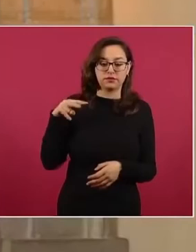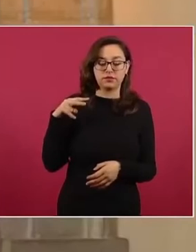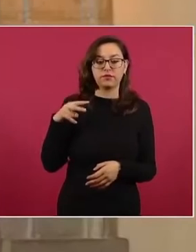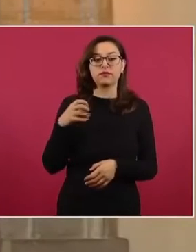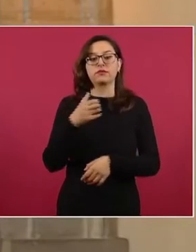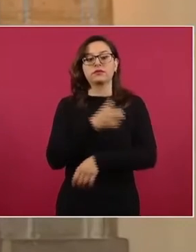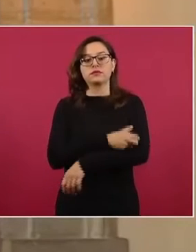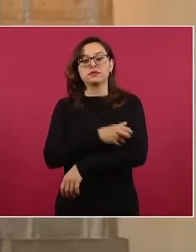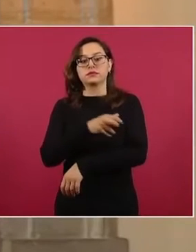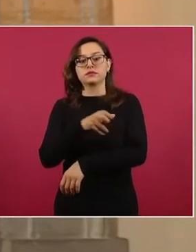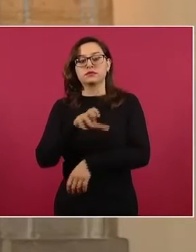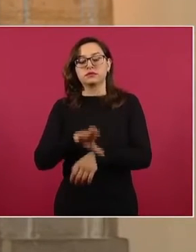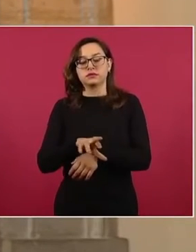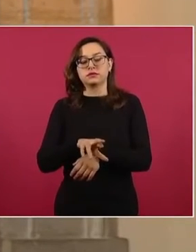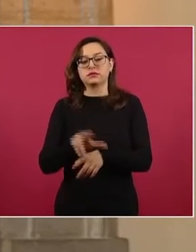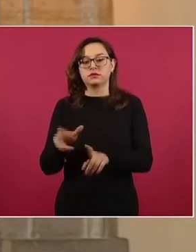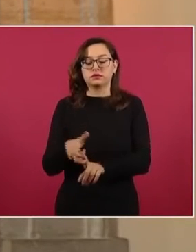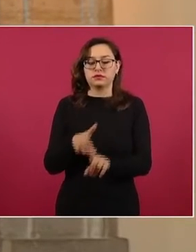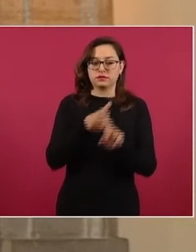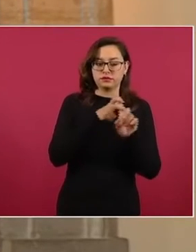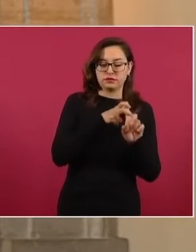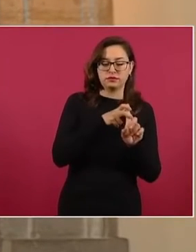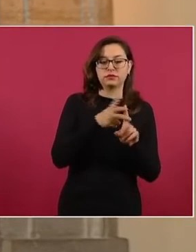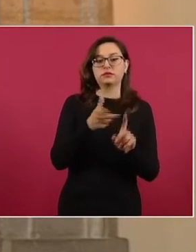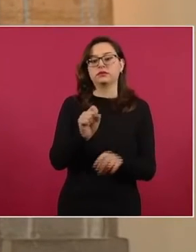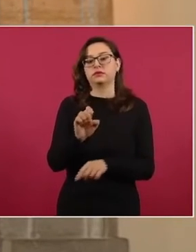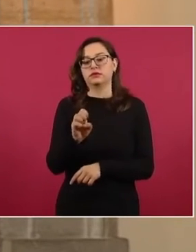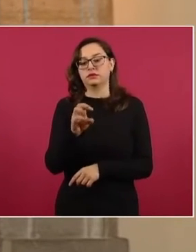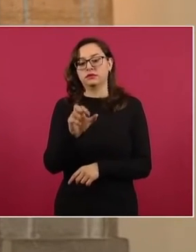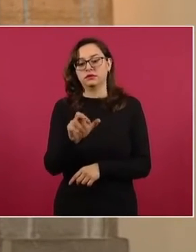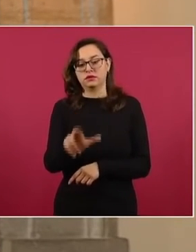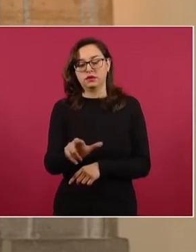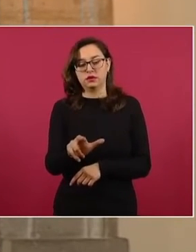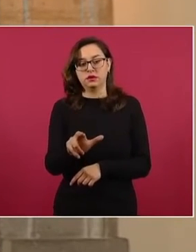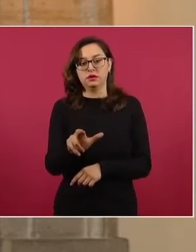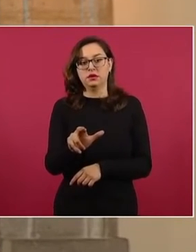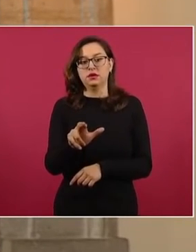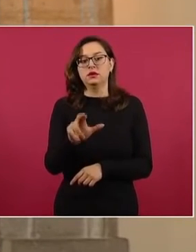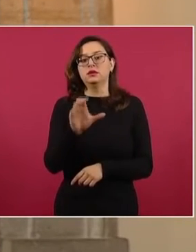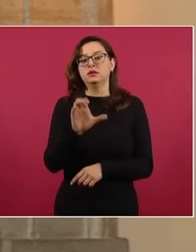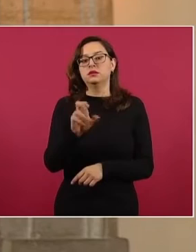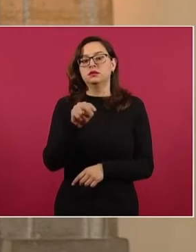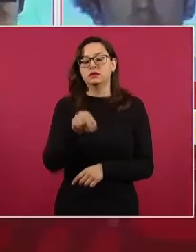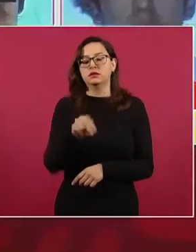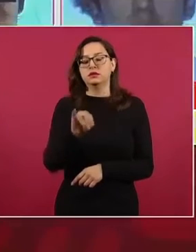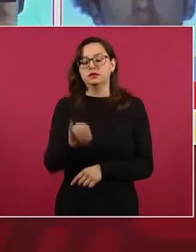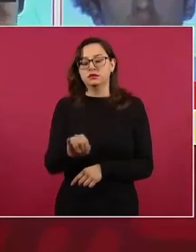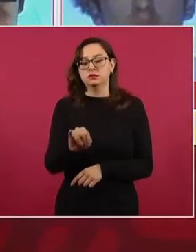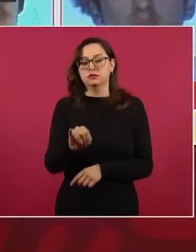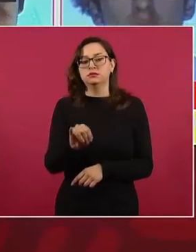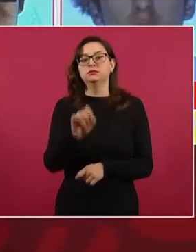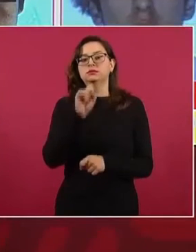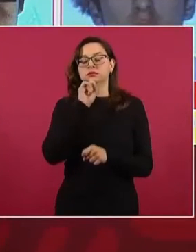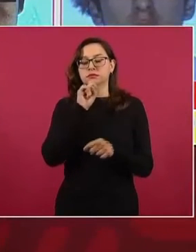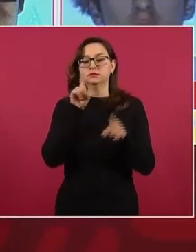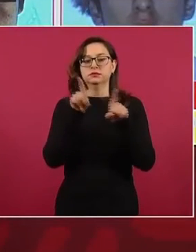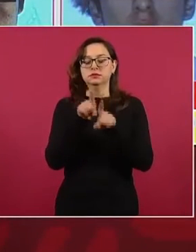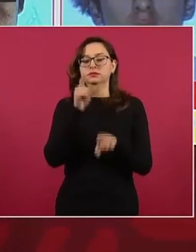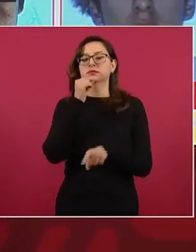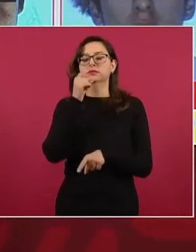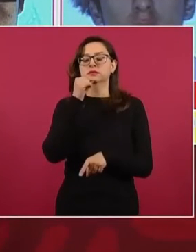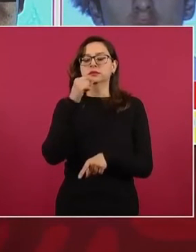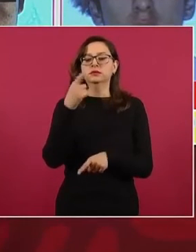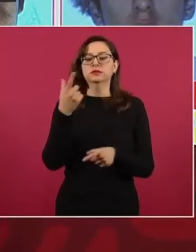la Coordinación Nacional Antisecuestro, la Secretaría de la Marina, el Centro Nacional de Inteligencia y Fuerza Civil de Veracruz.